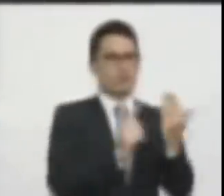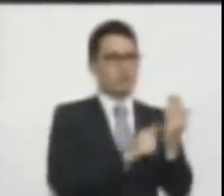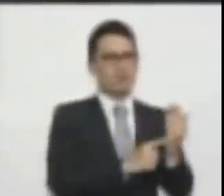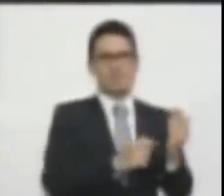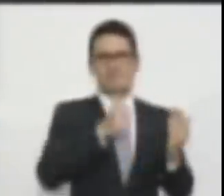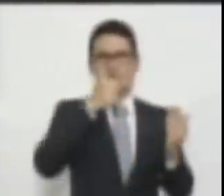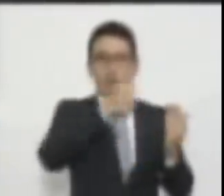es bueno para nadie